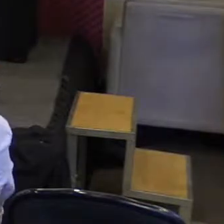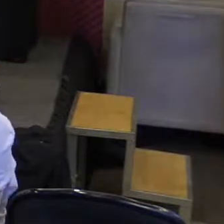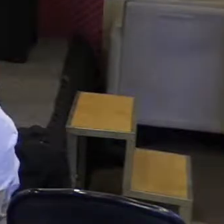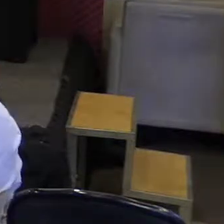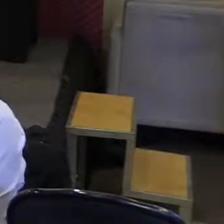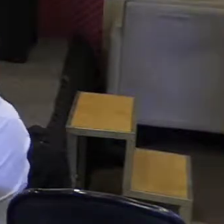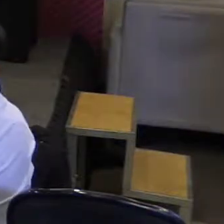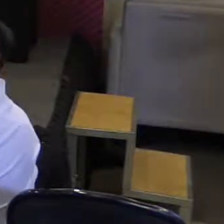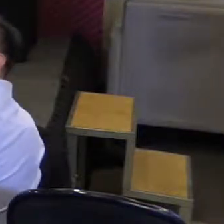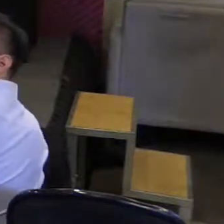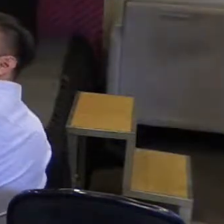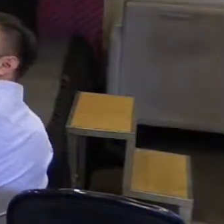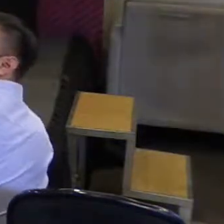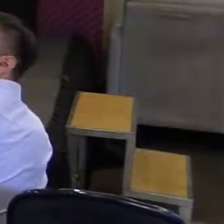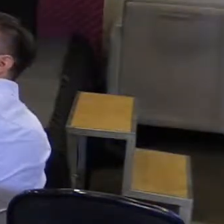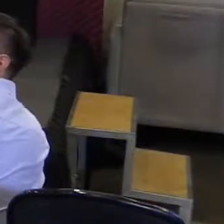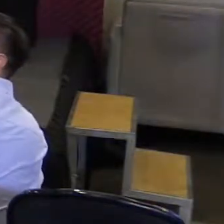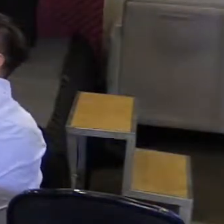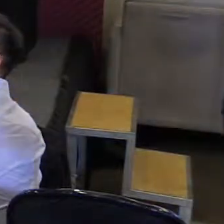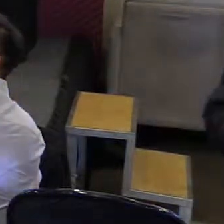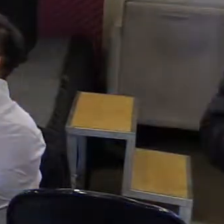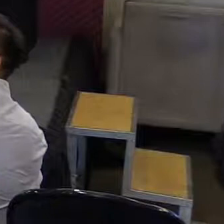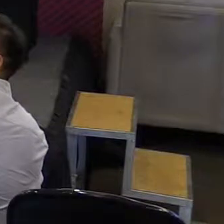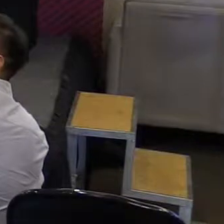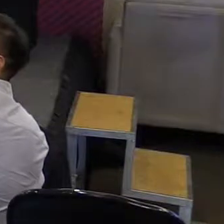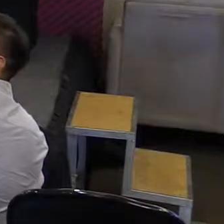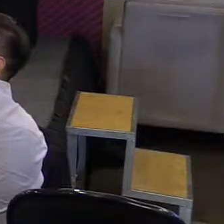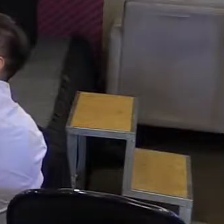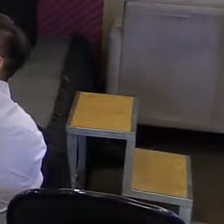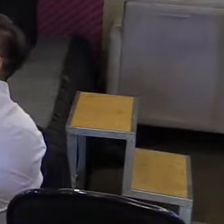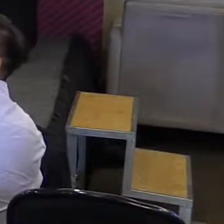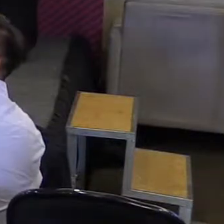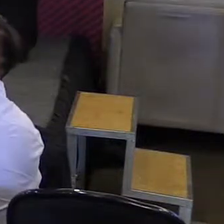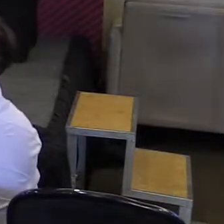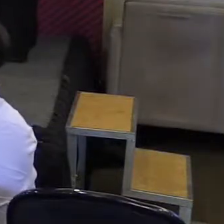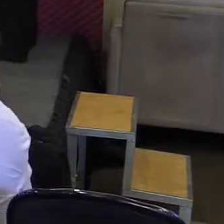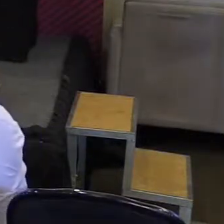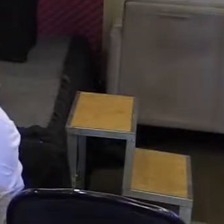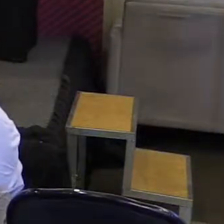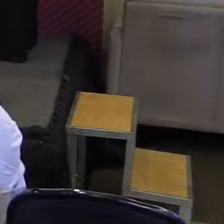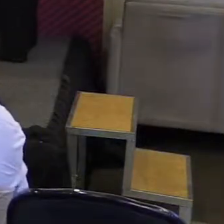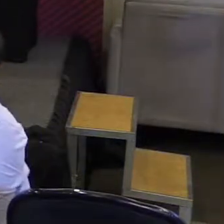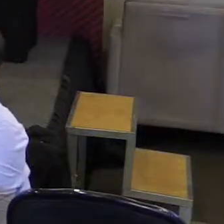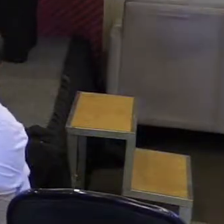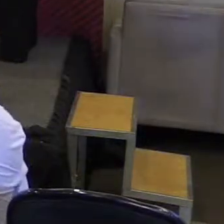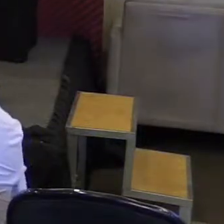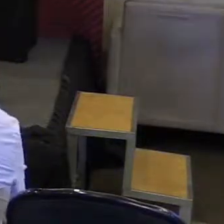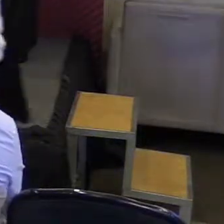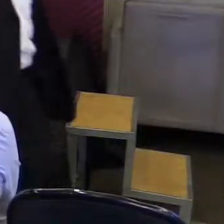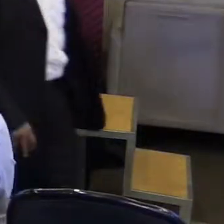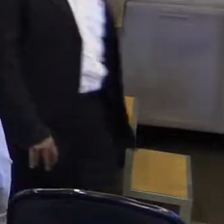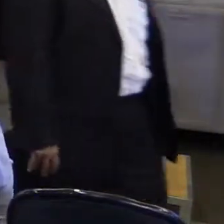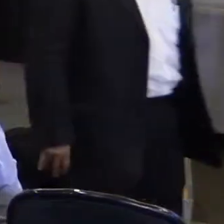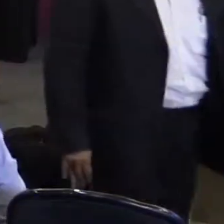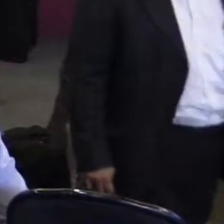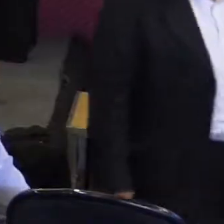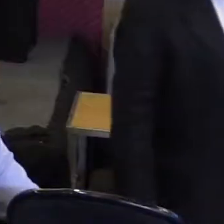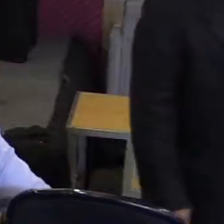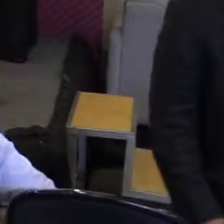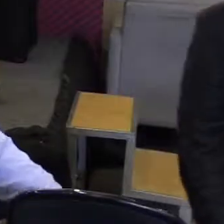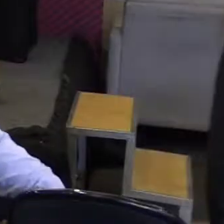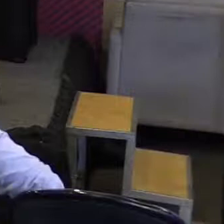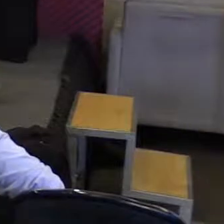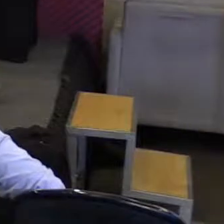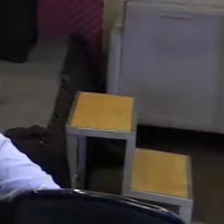Esta conferencia va a estar a cargo de Adam Isaacson, director para Aveduría de Defensa de la Oficina de